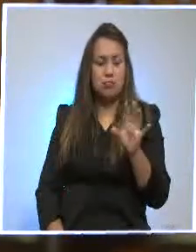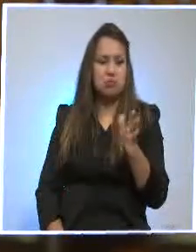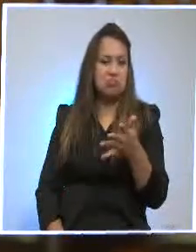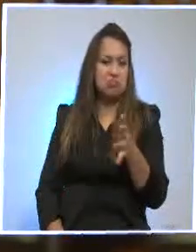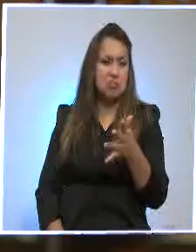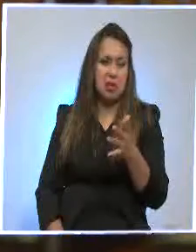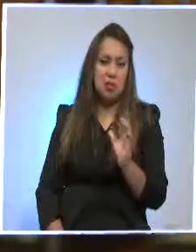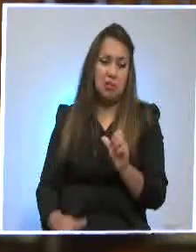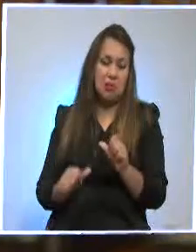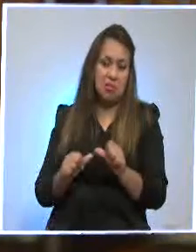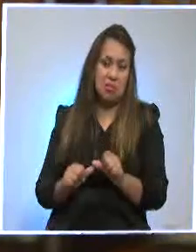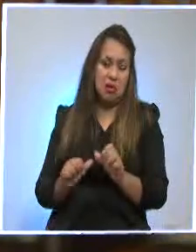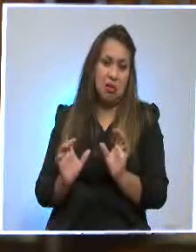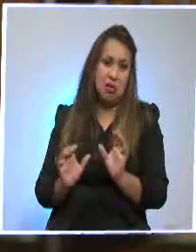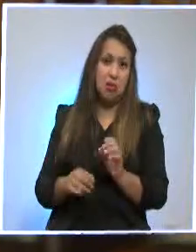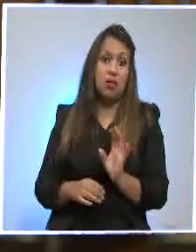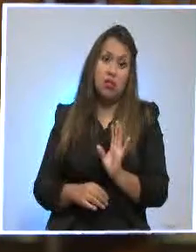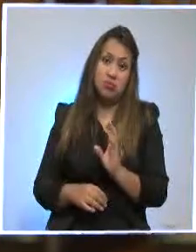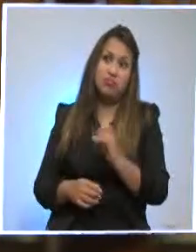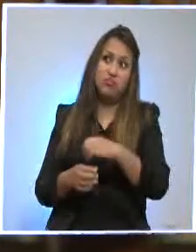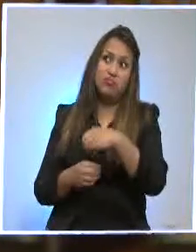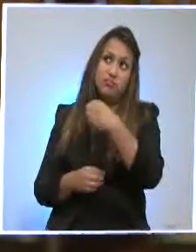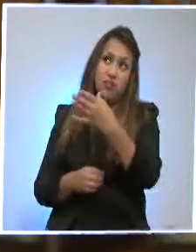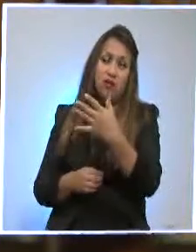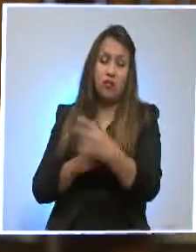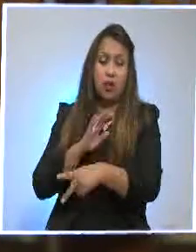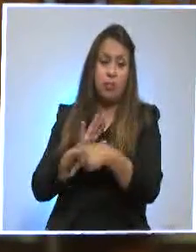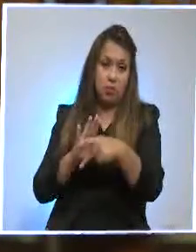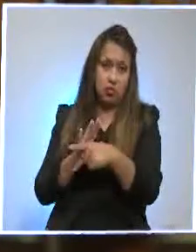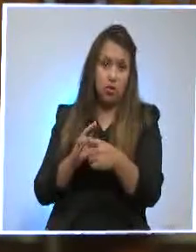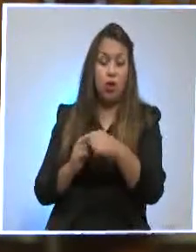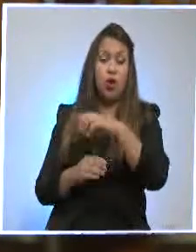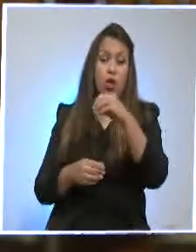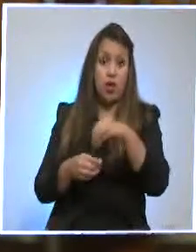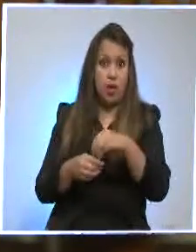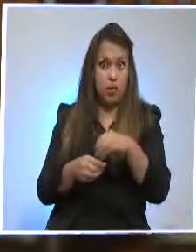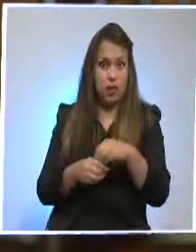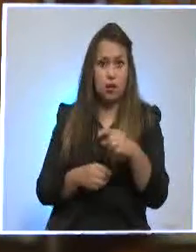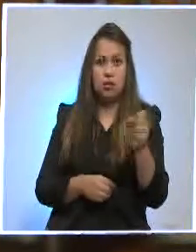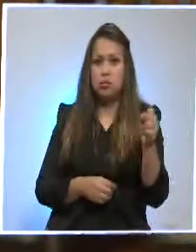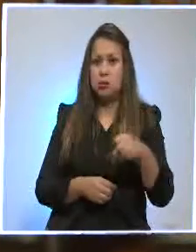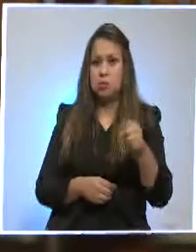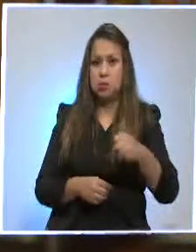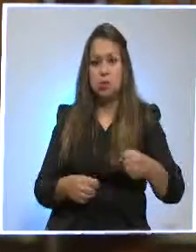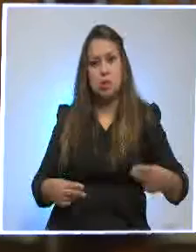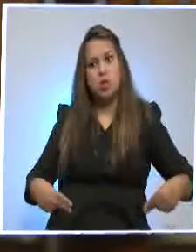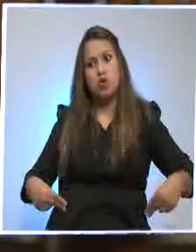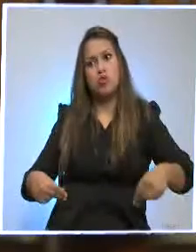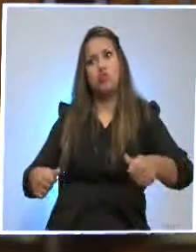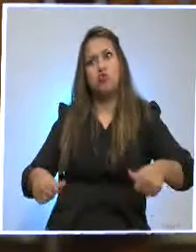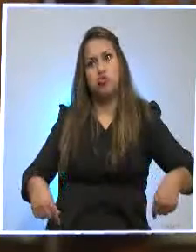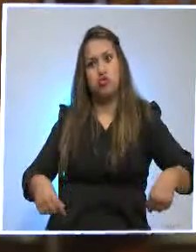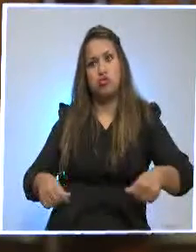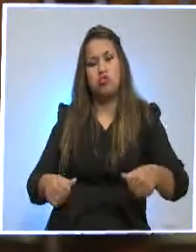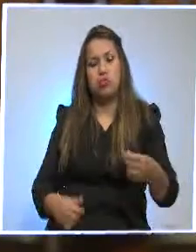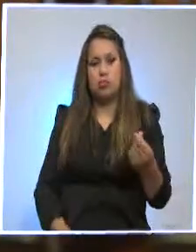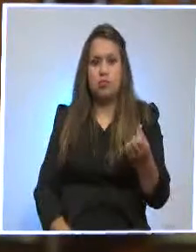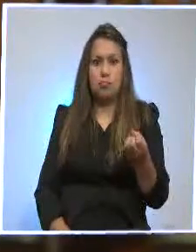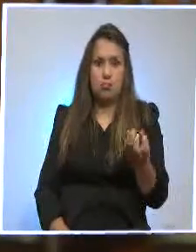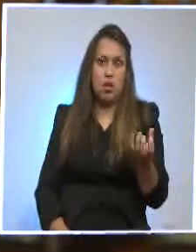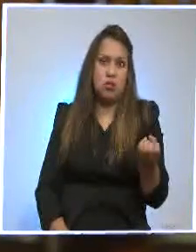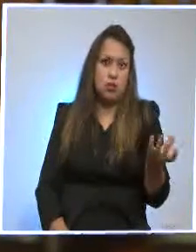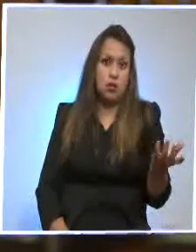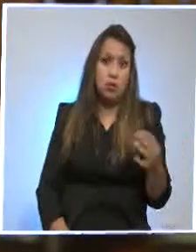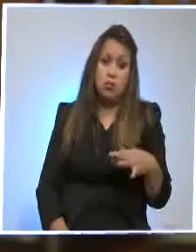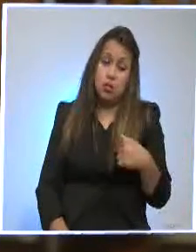por factores externos y dentro de los internos está este gasto público que sí lo considero excesivo, pero qué bueno que ya se